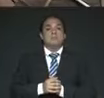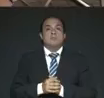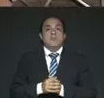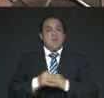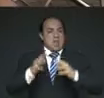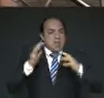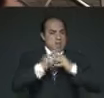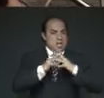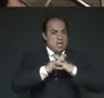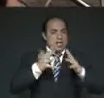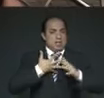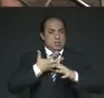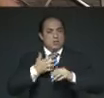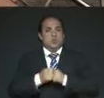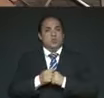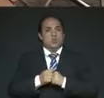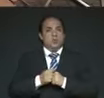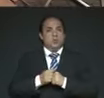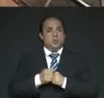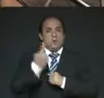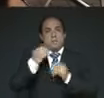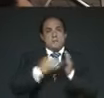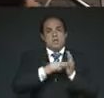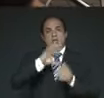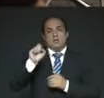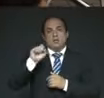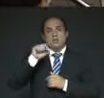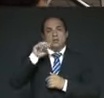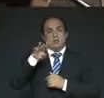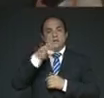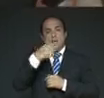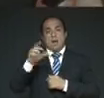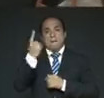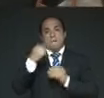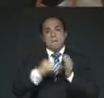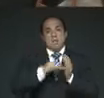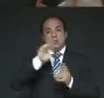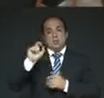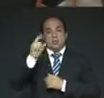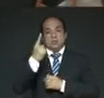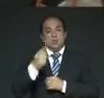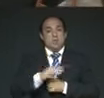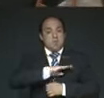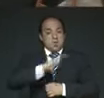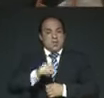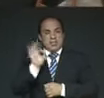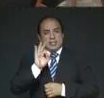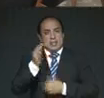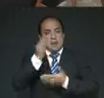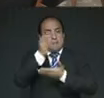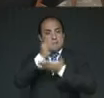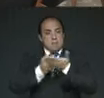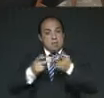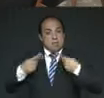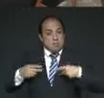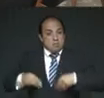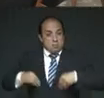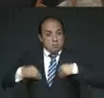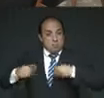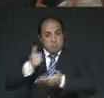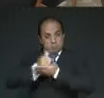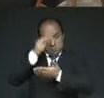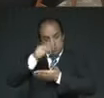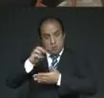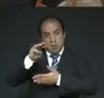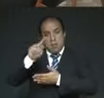de 1519 a 1521, perecieron tal vez la mitad de los habitantes de la ciudad de